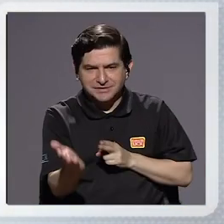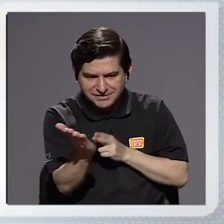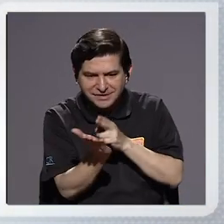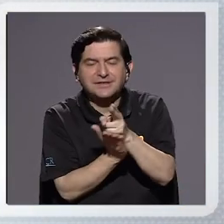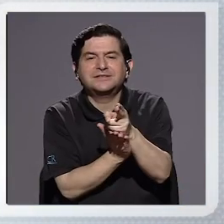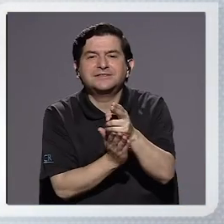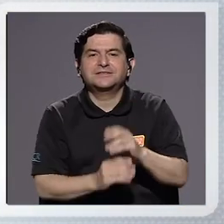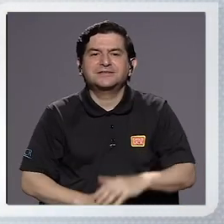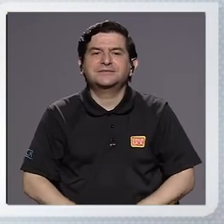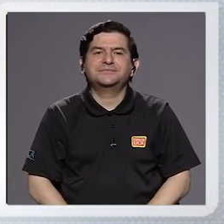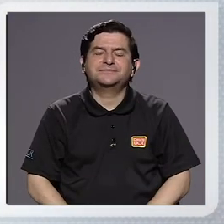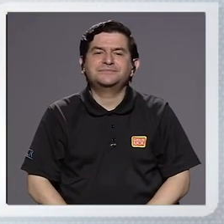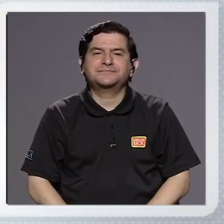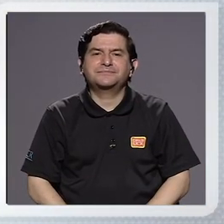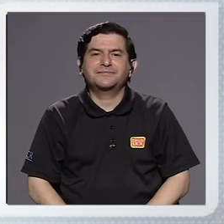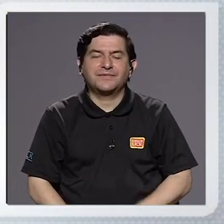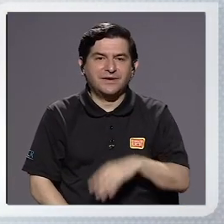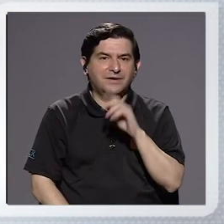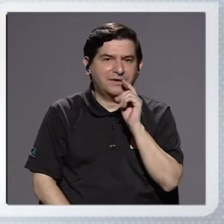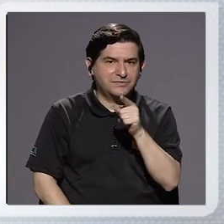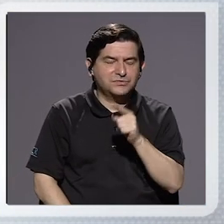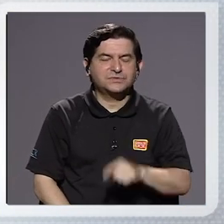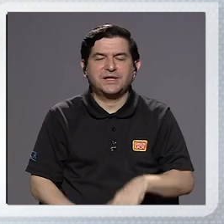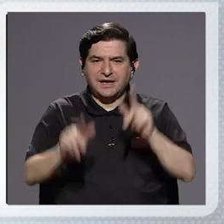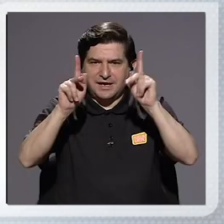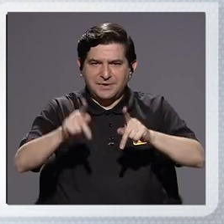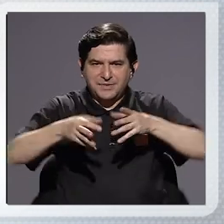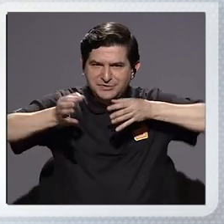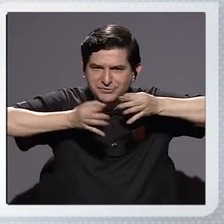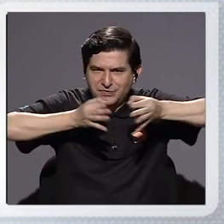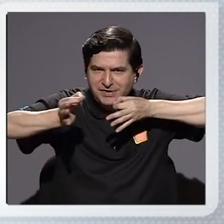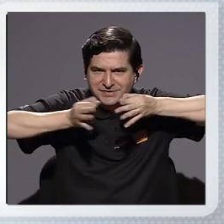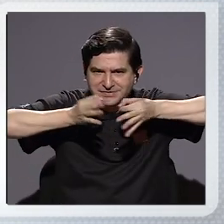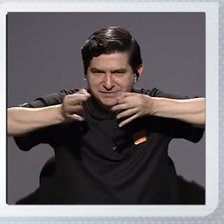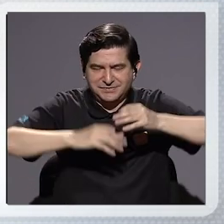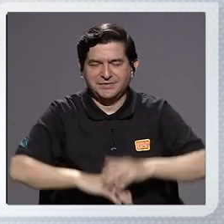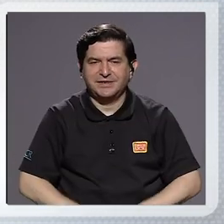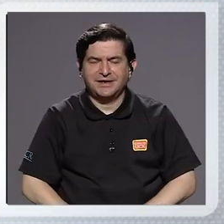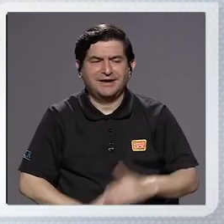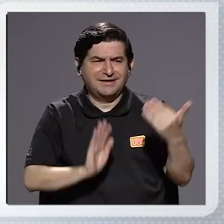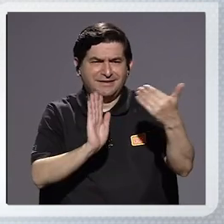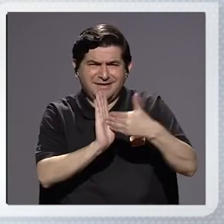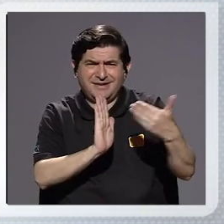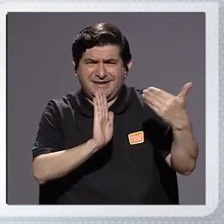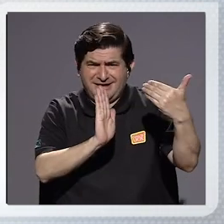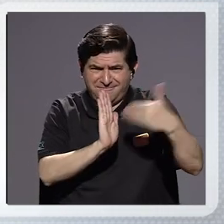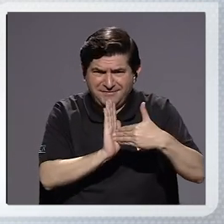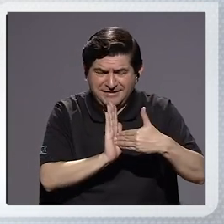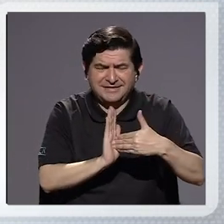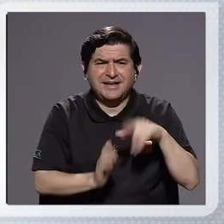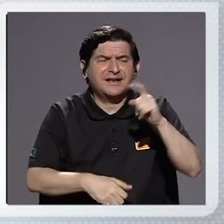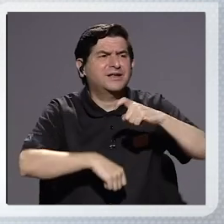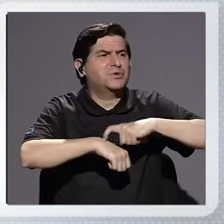el darle a la audiencia esa explicación sobre cómo esa afectación en algún momento podría ser